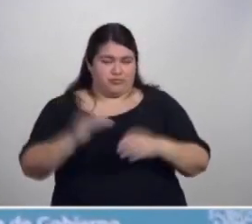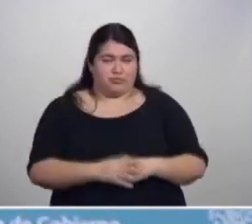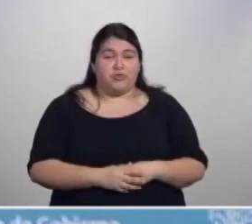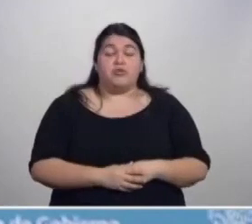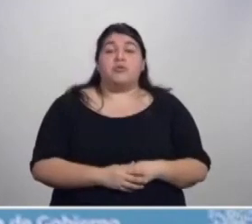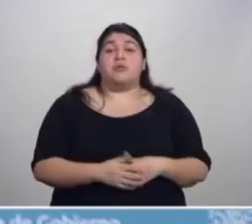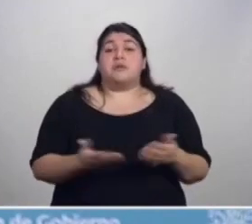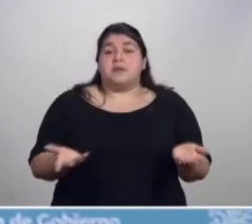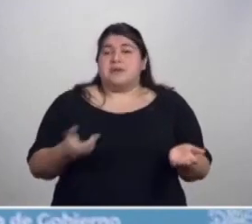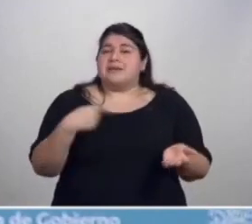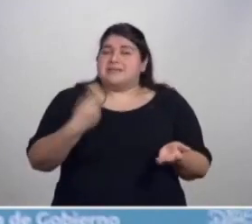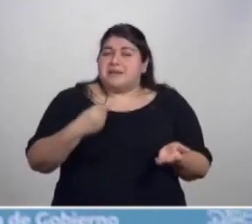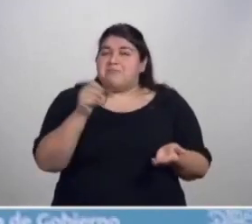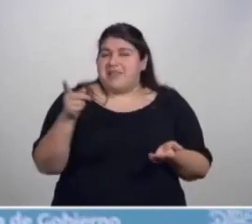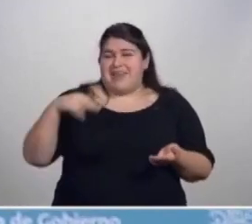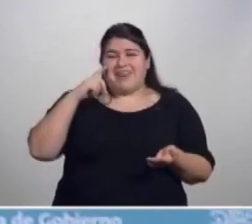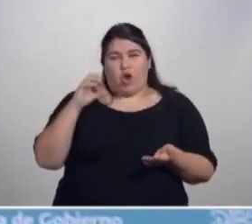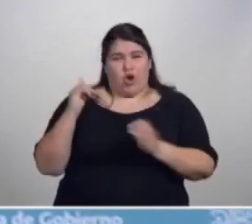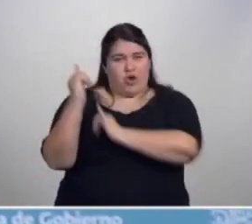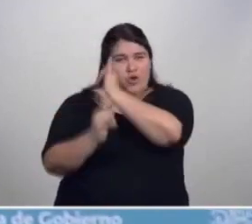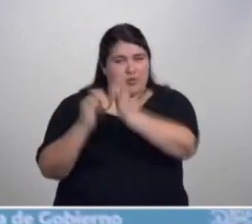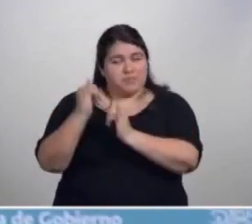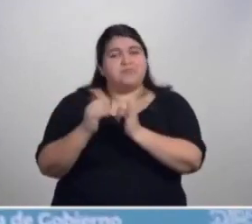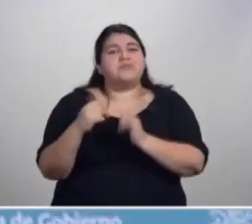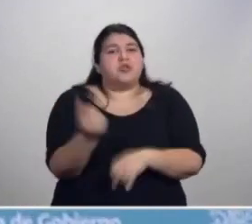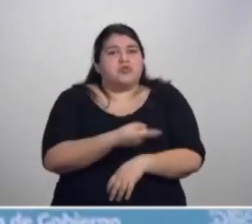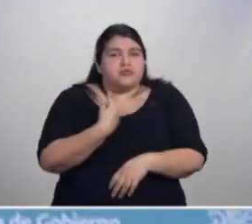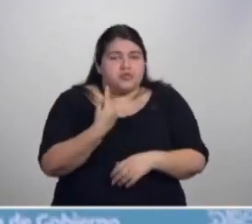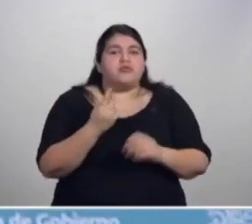Porque también, como bien decía Nico, vamos a realizar un esfuerzo